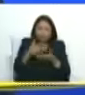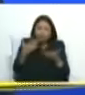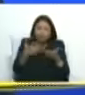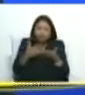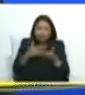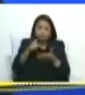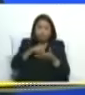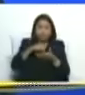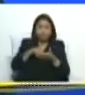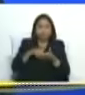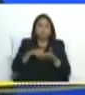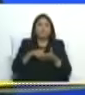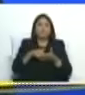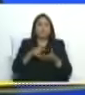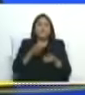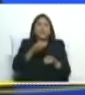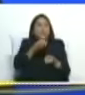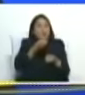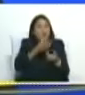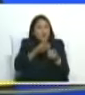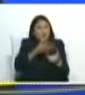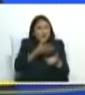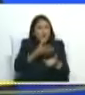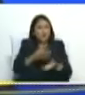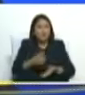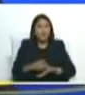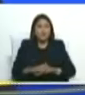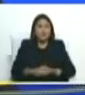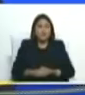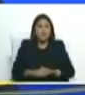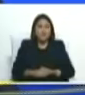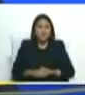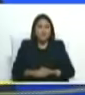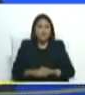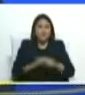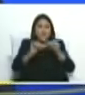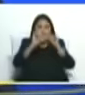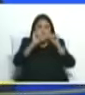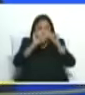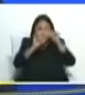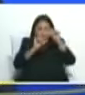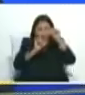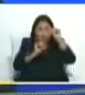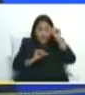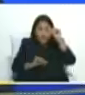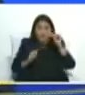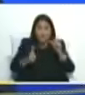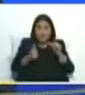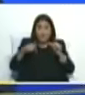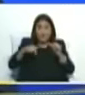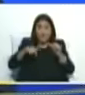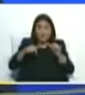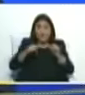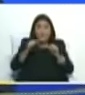les conté con lujo de detalles aprovechando esta reunión